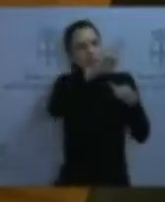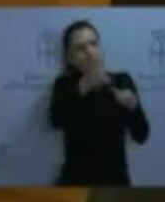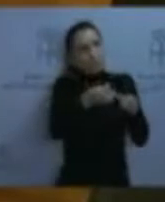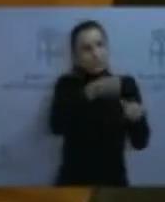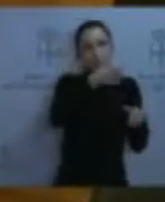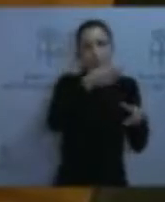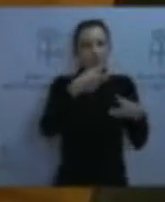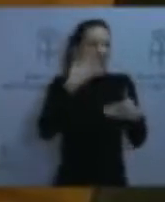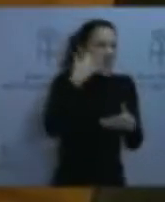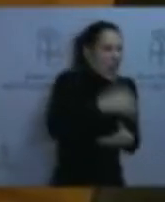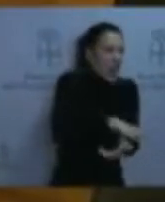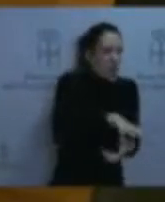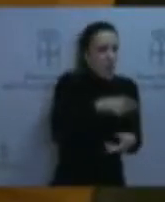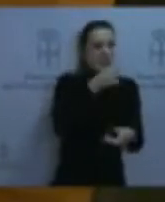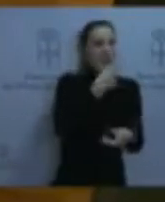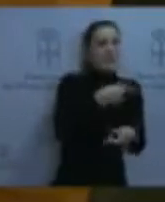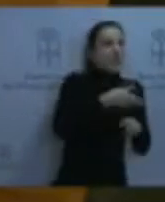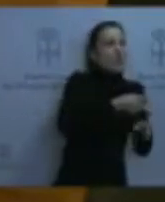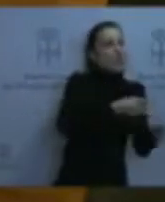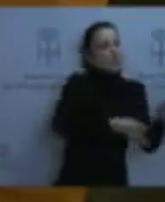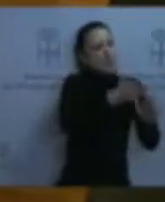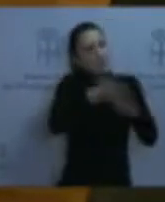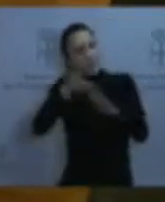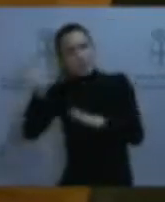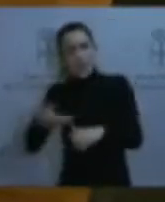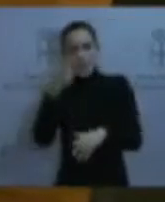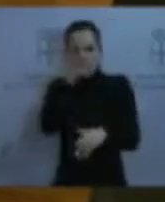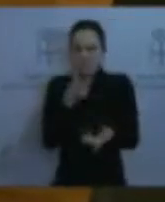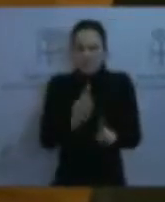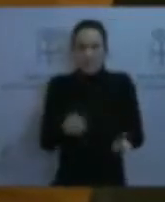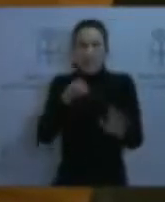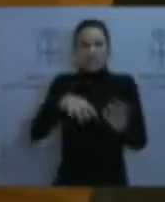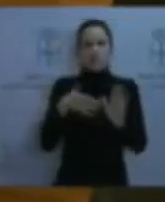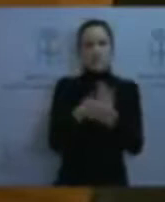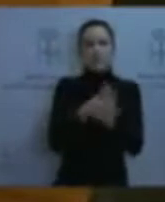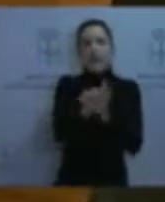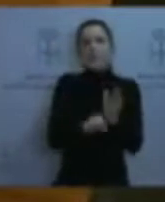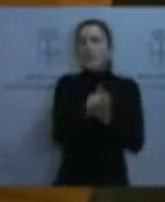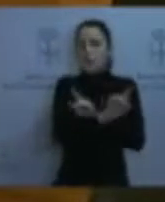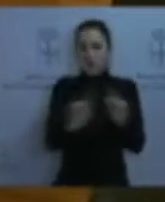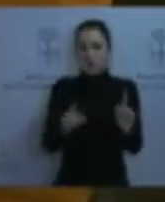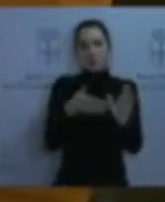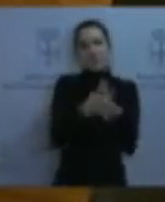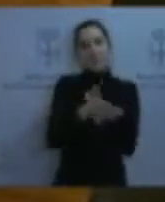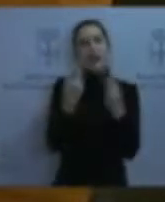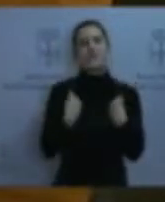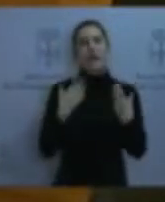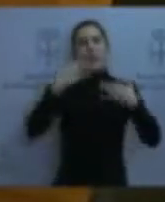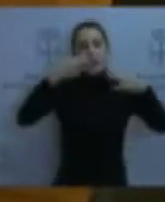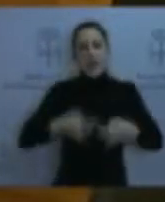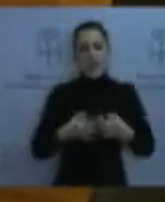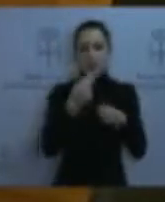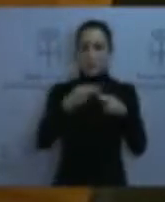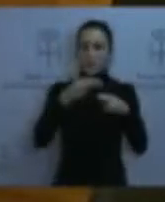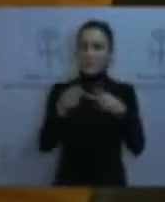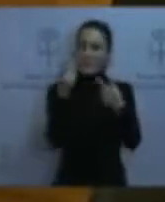esto no es una película de ficción. Esto es la vida real. Y las políticas concretas y definidas que se